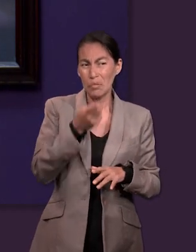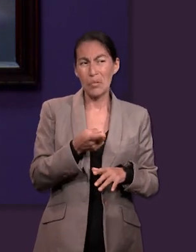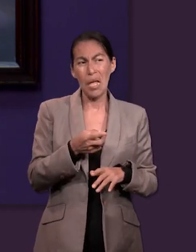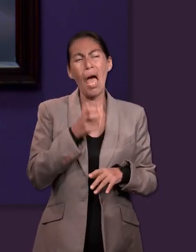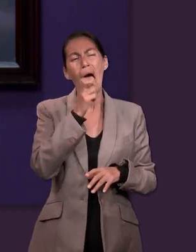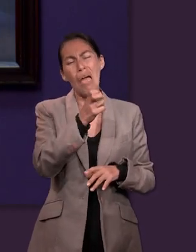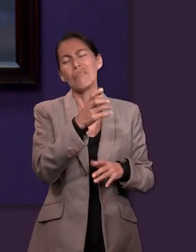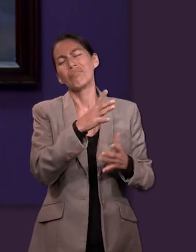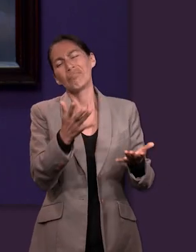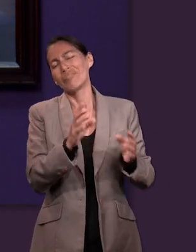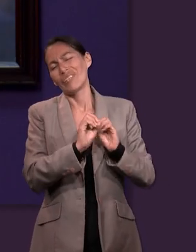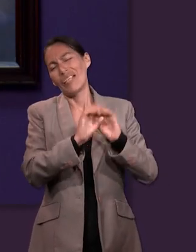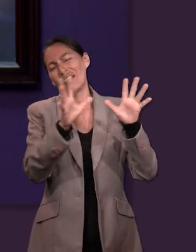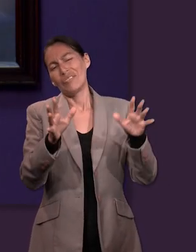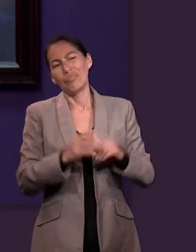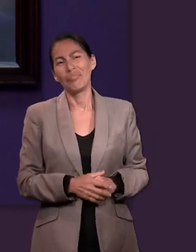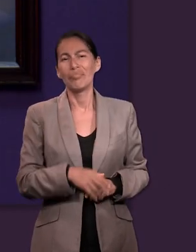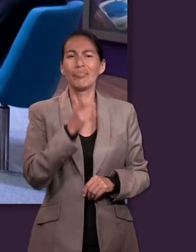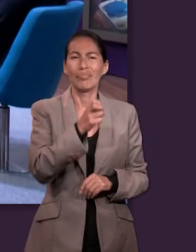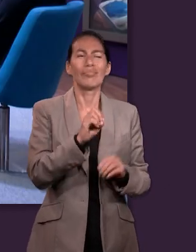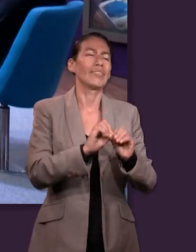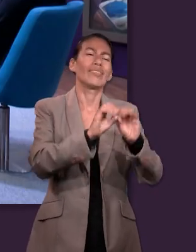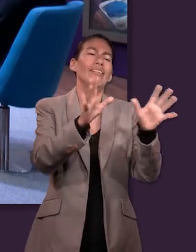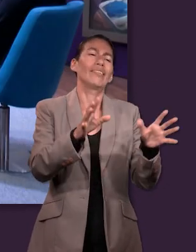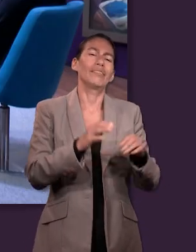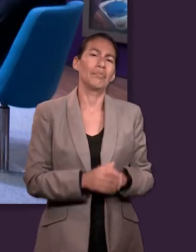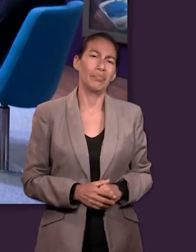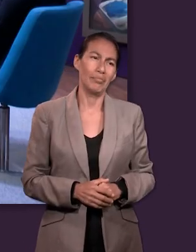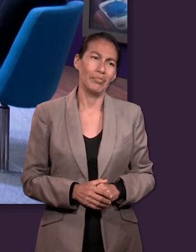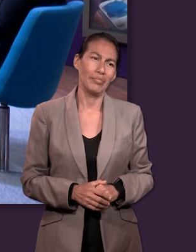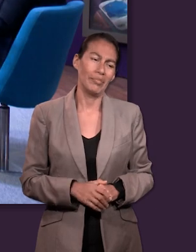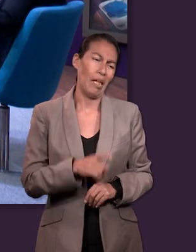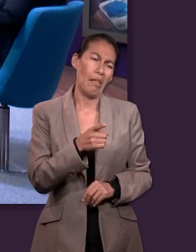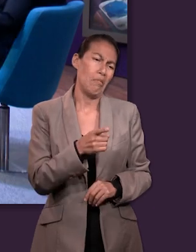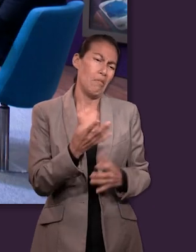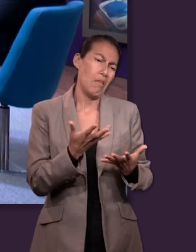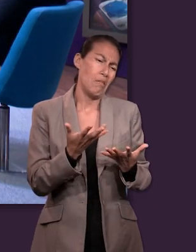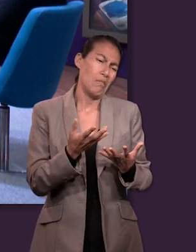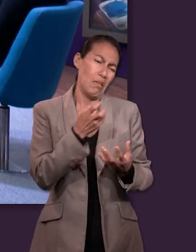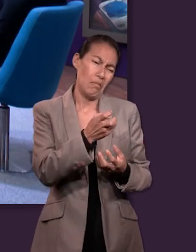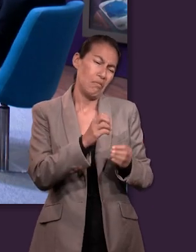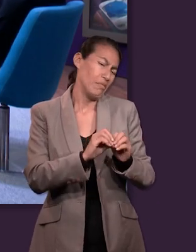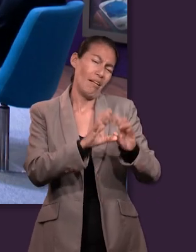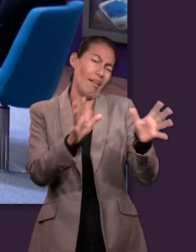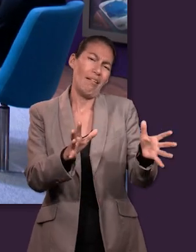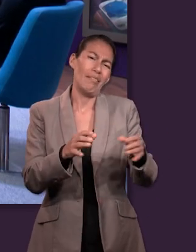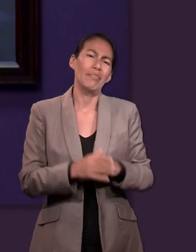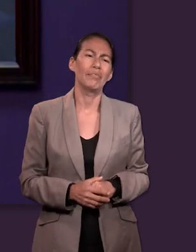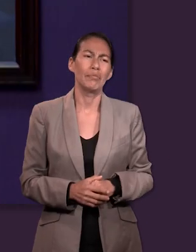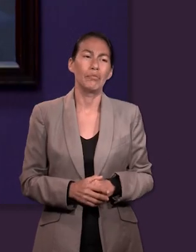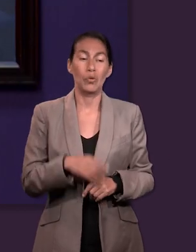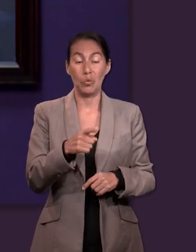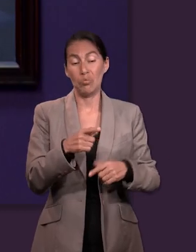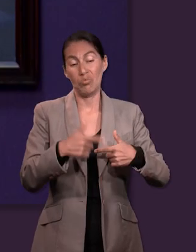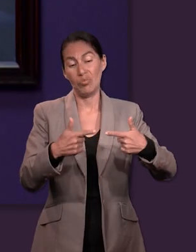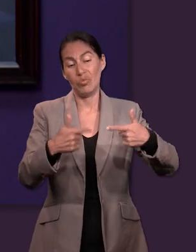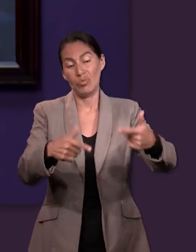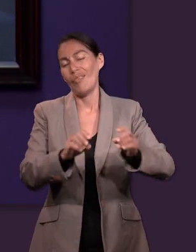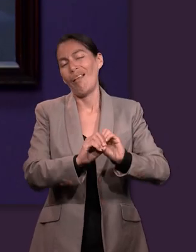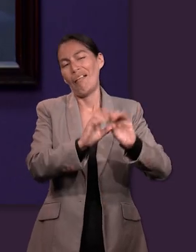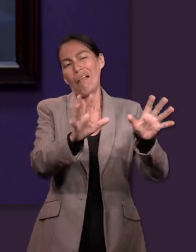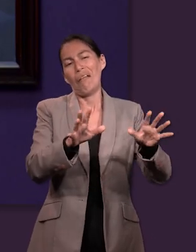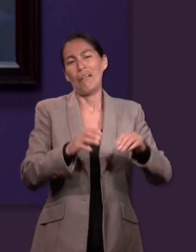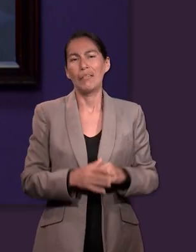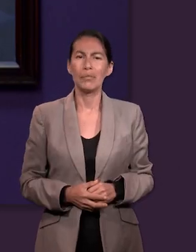expresión. Ah, eso es lógico, lógico que lo hagas. Pues es lógico que te pase porque te causó, hiciste